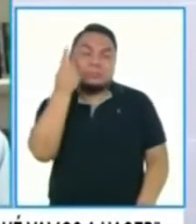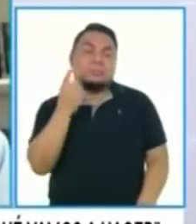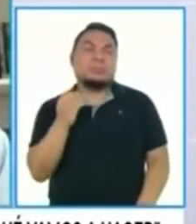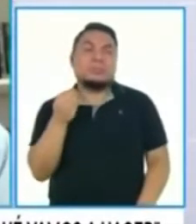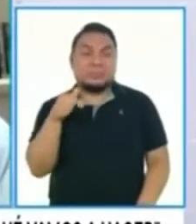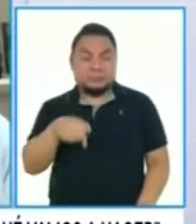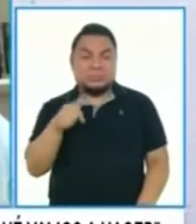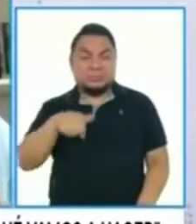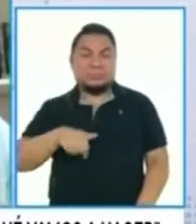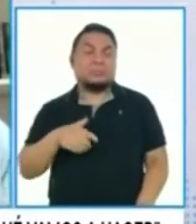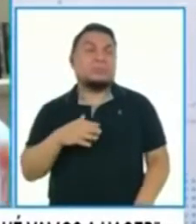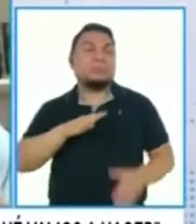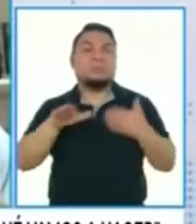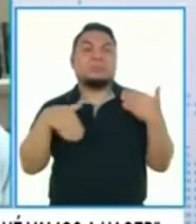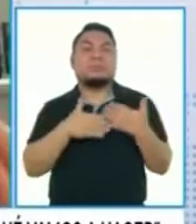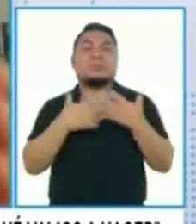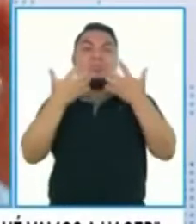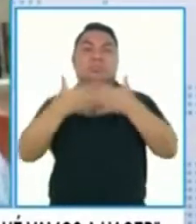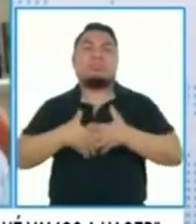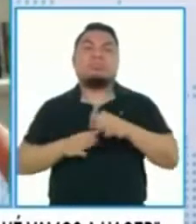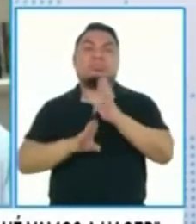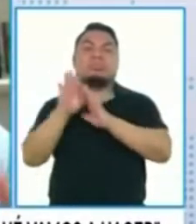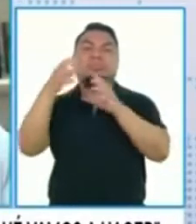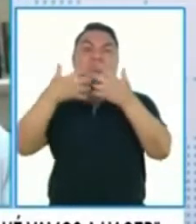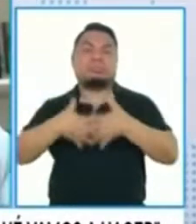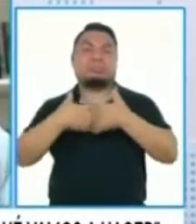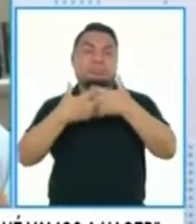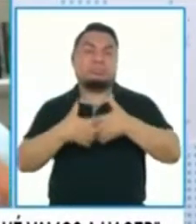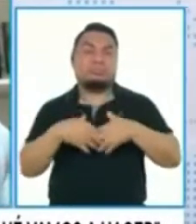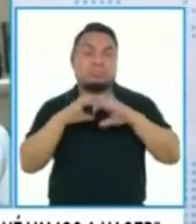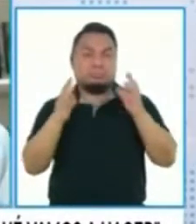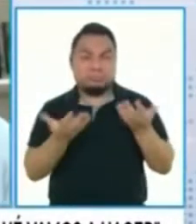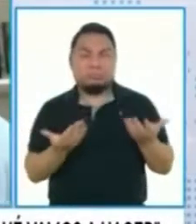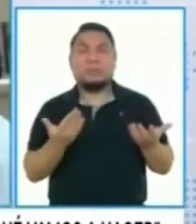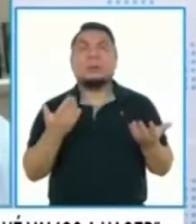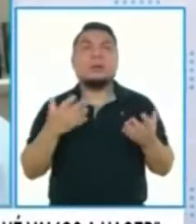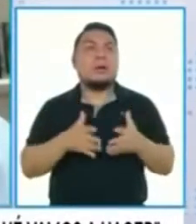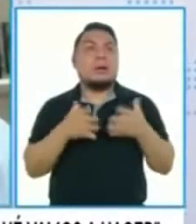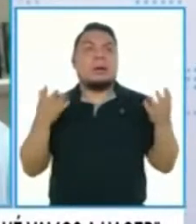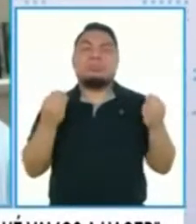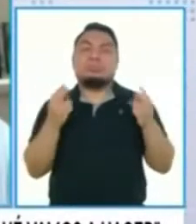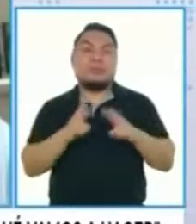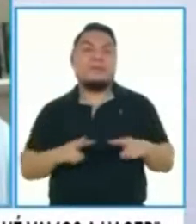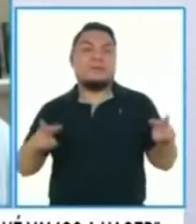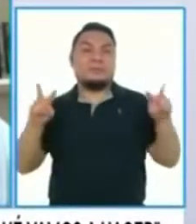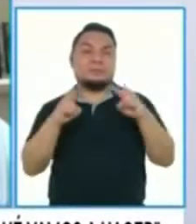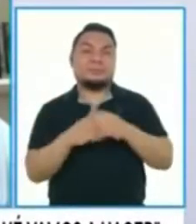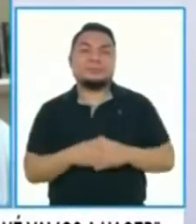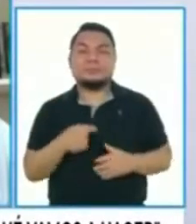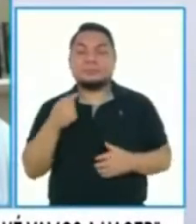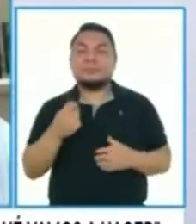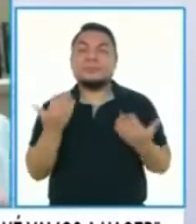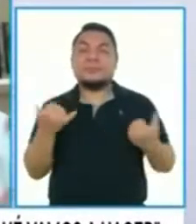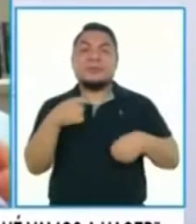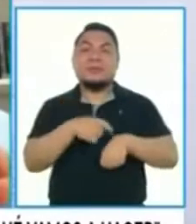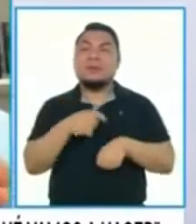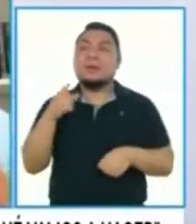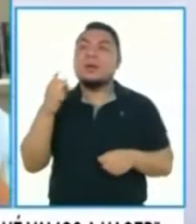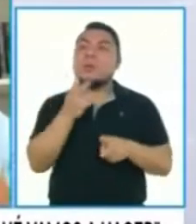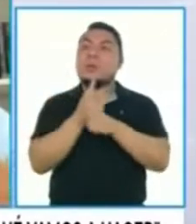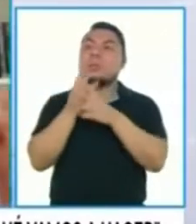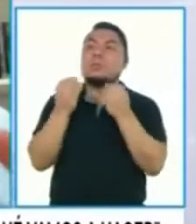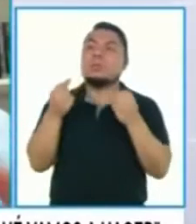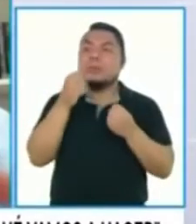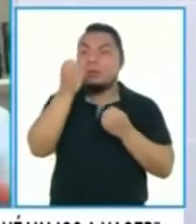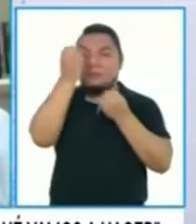en este mundo del desarrollo industrial, del desarrollo de un producto de tanto valor, las industrias se cuidan mucho de